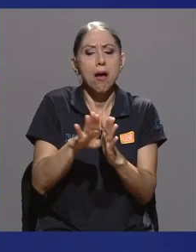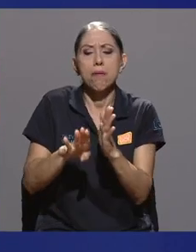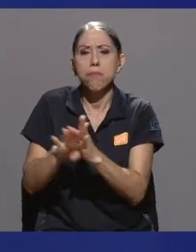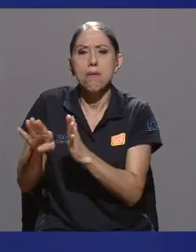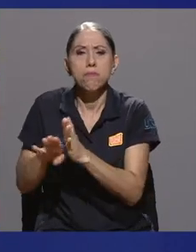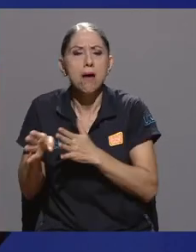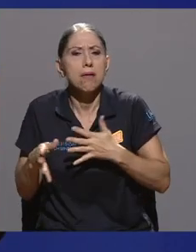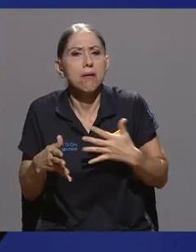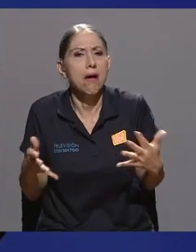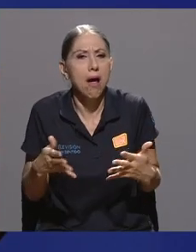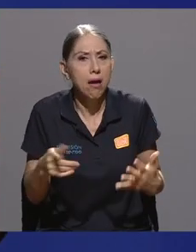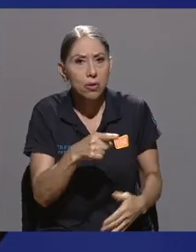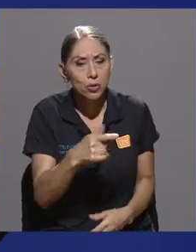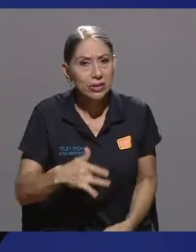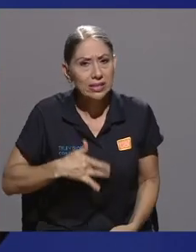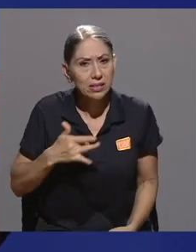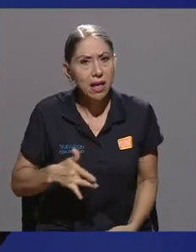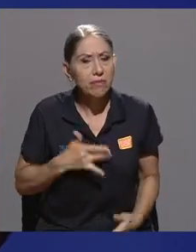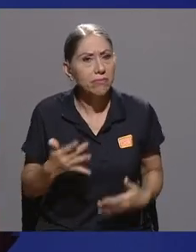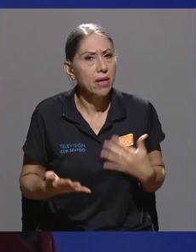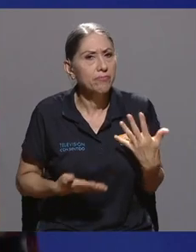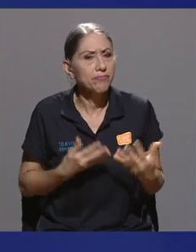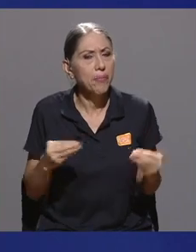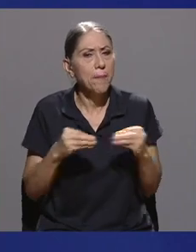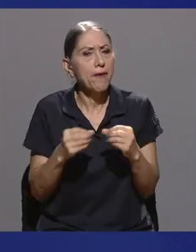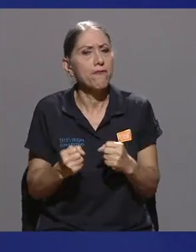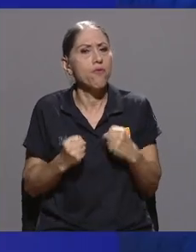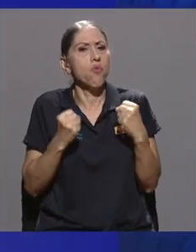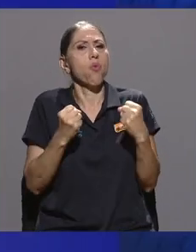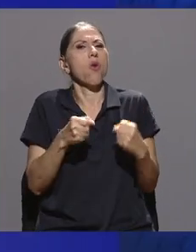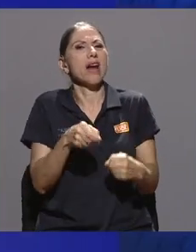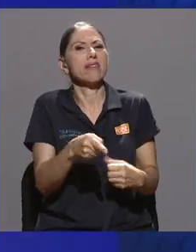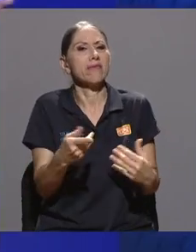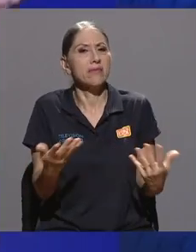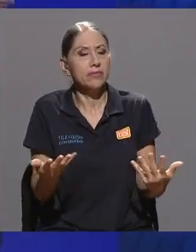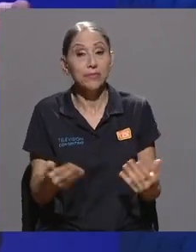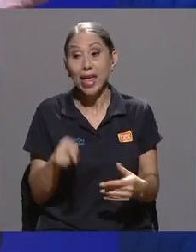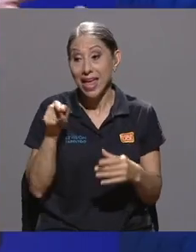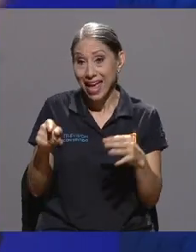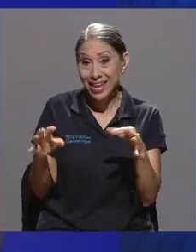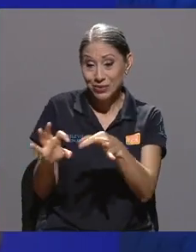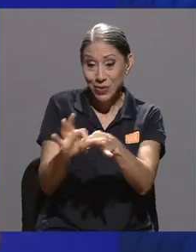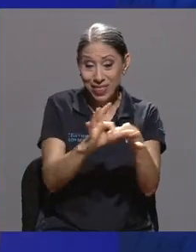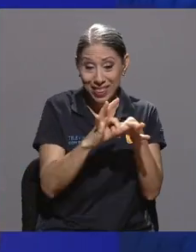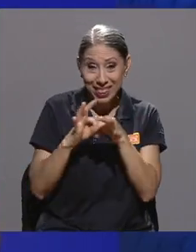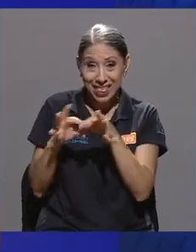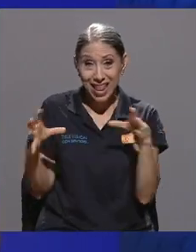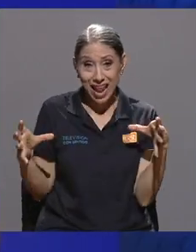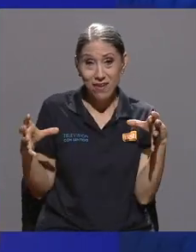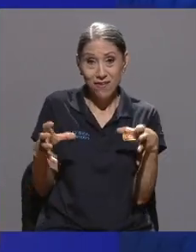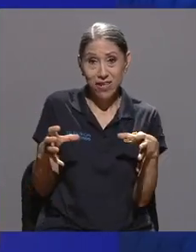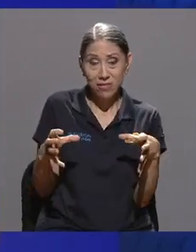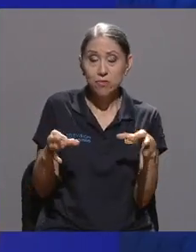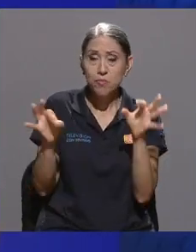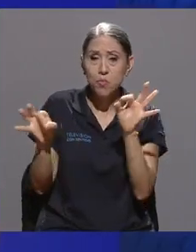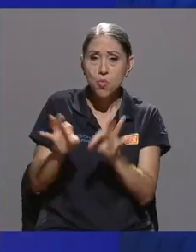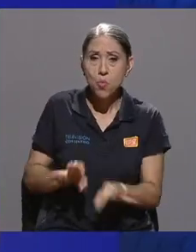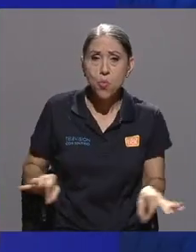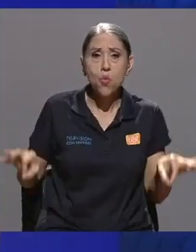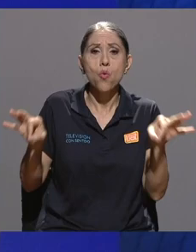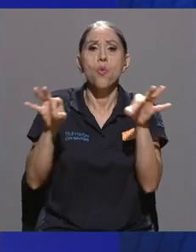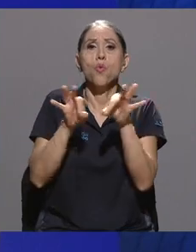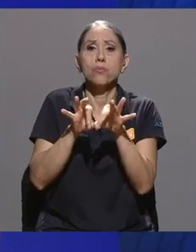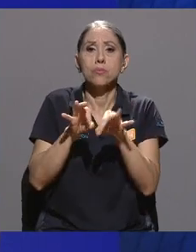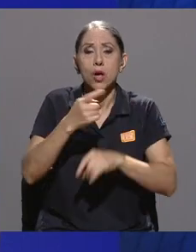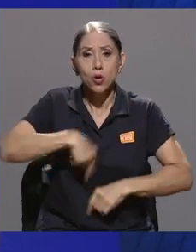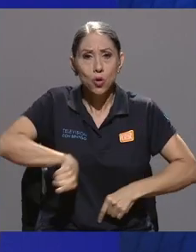sienten que van más fuerte? Bueno, mira, eso de la red que comentaba Steph ha sido muy importante porque hemos